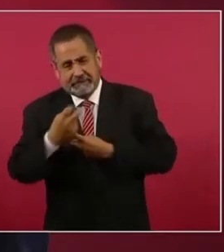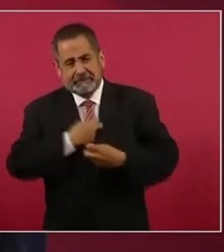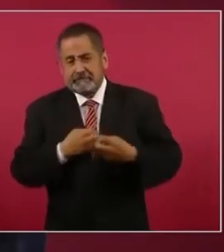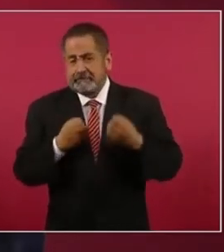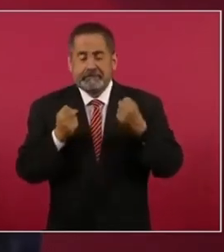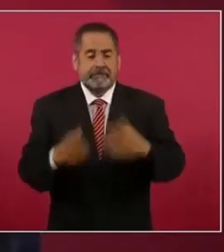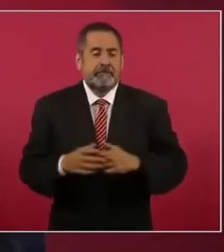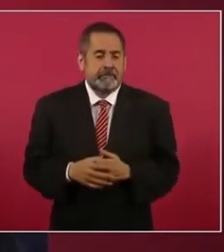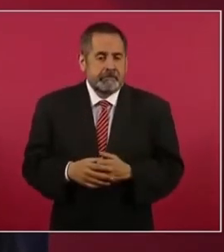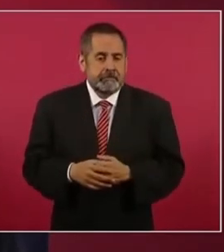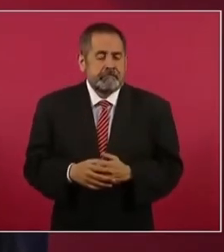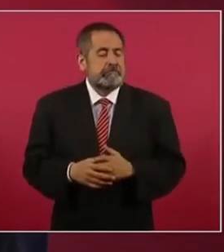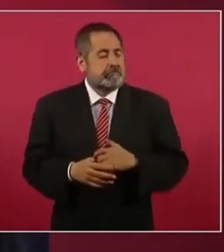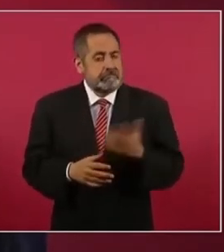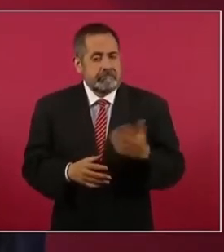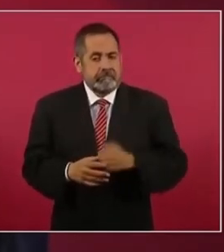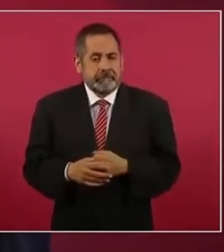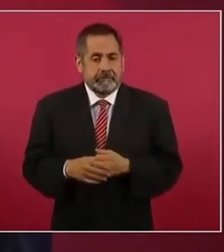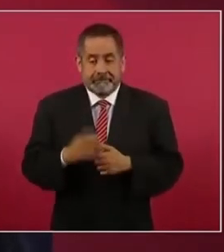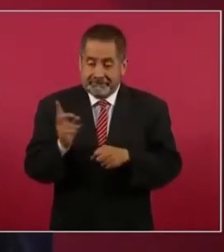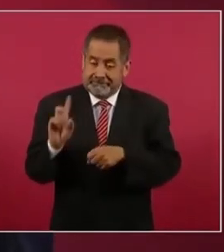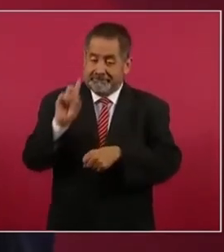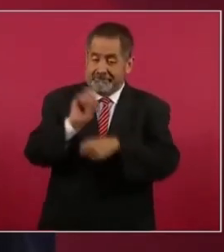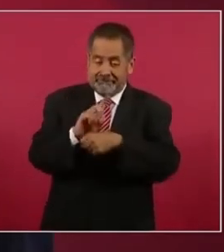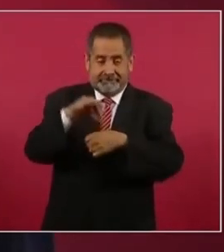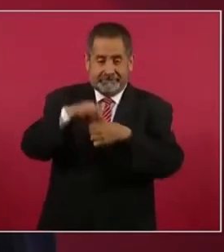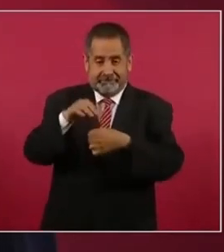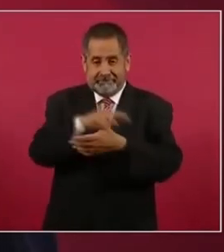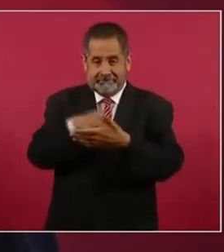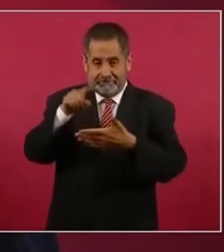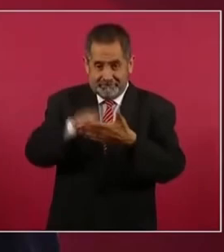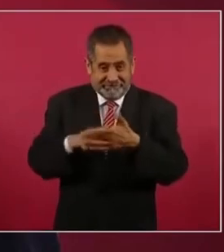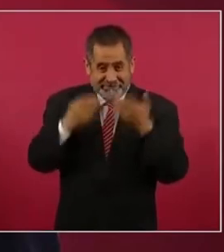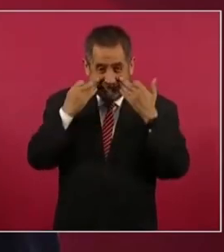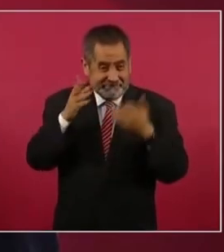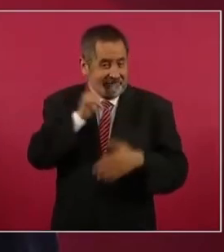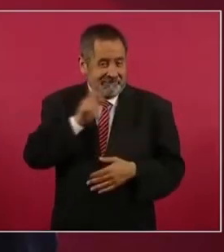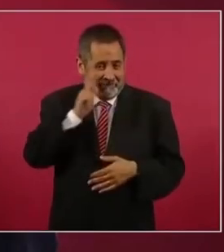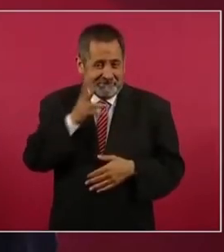y todavía el día de la elección hay constancia,